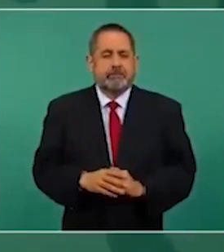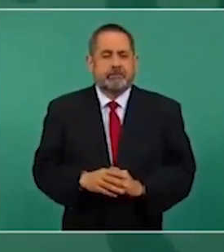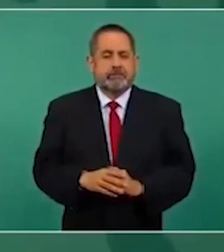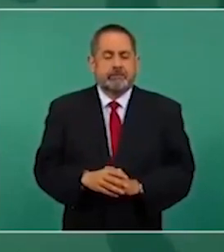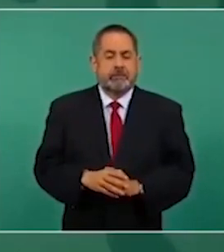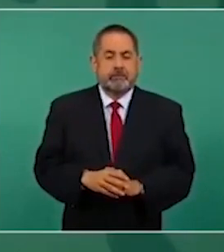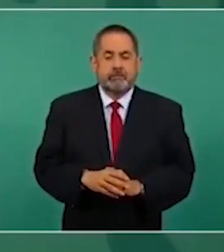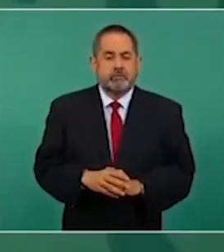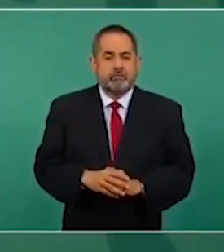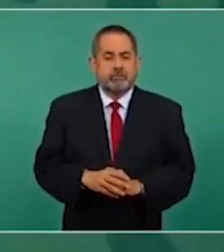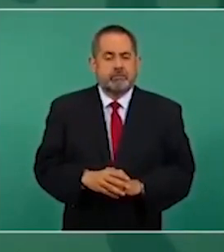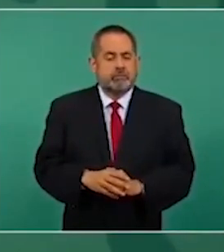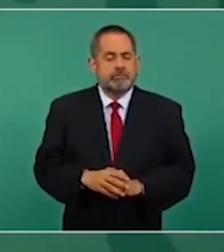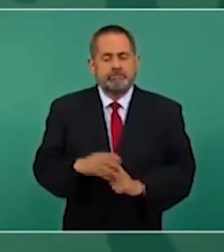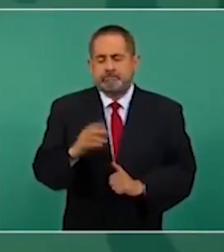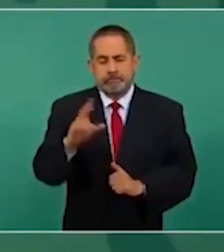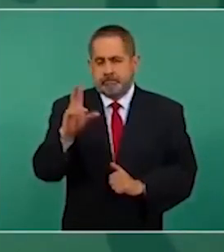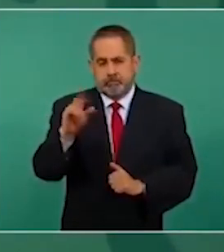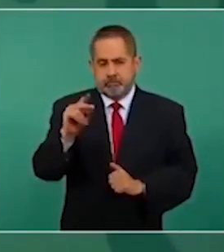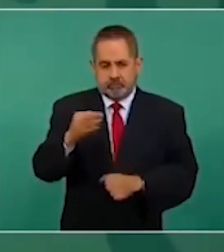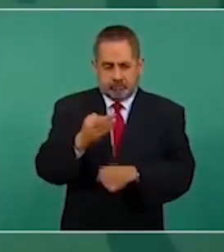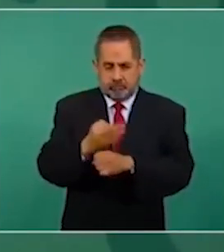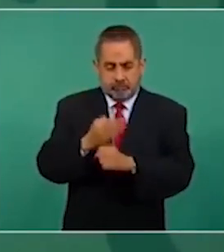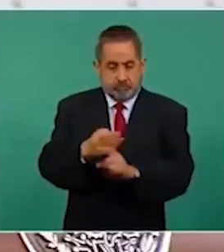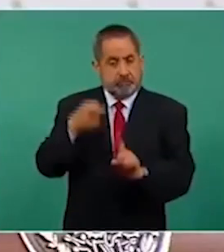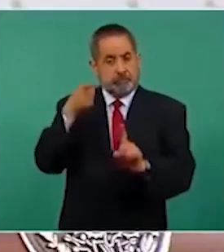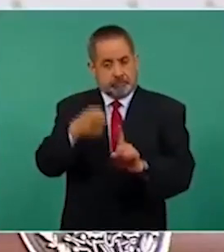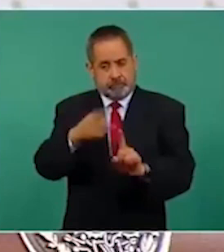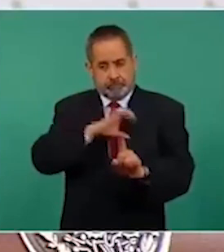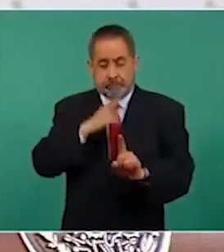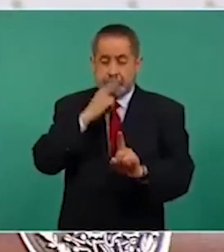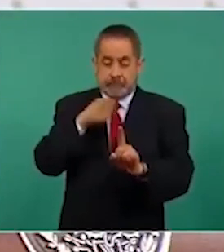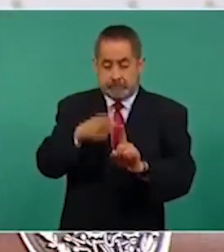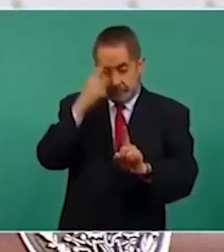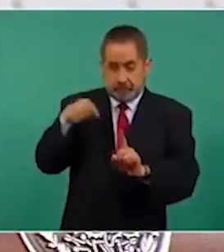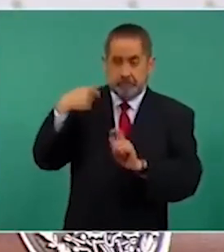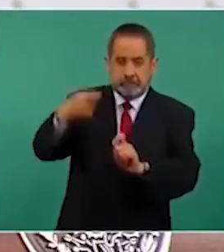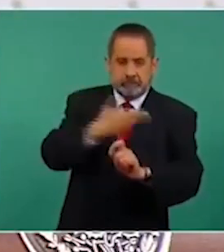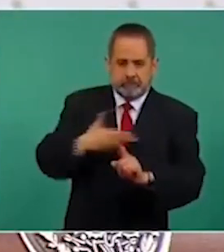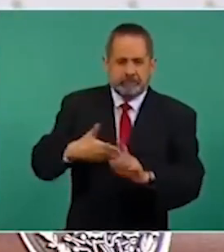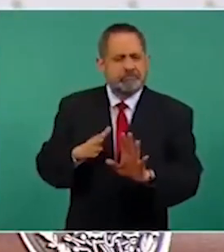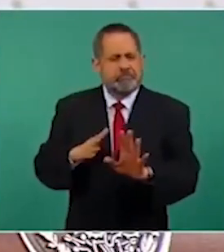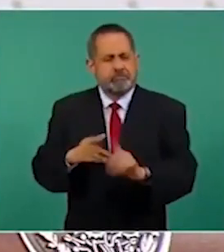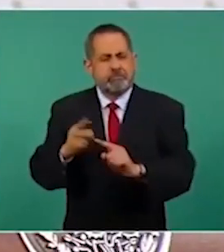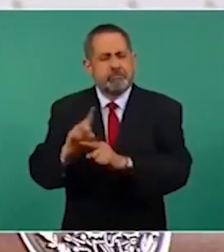Miren, no en este caso, sino de tiempo atrás,